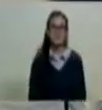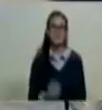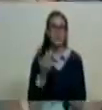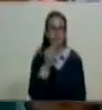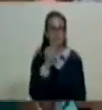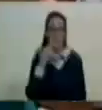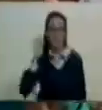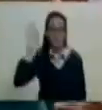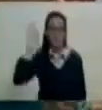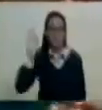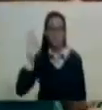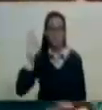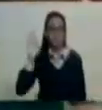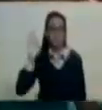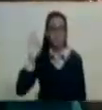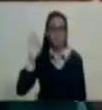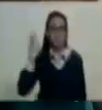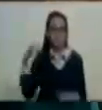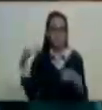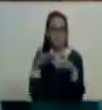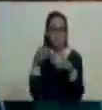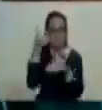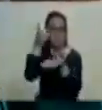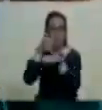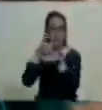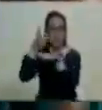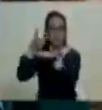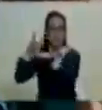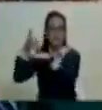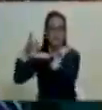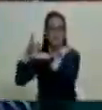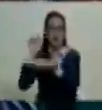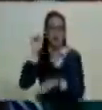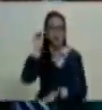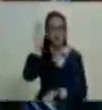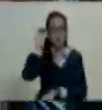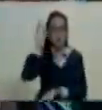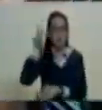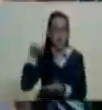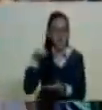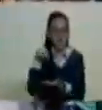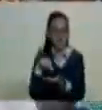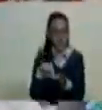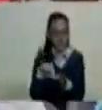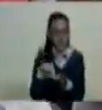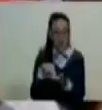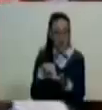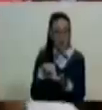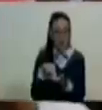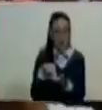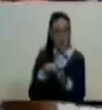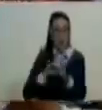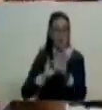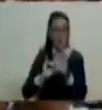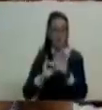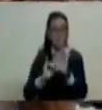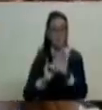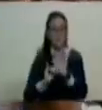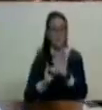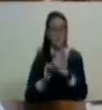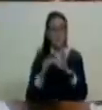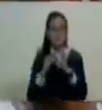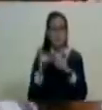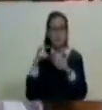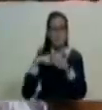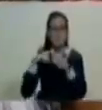Juramentación ante la junta directiva de la asamblea nacional constituyente de todos los